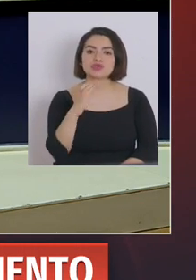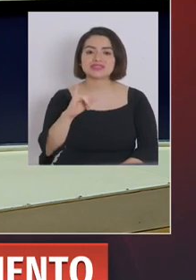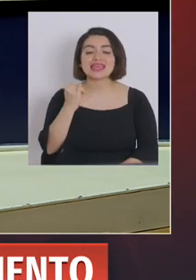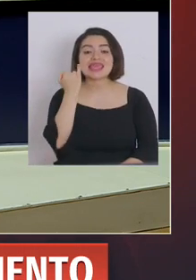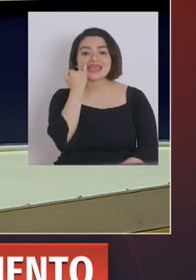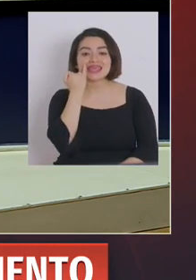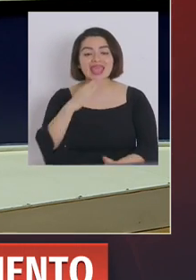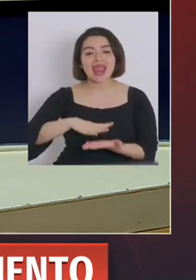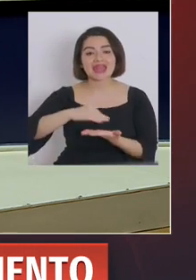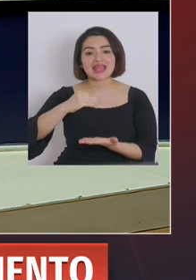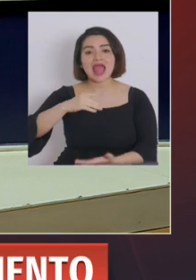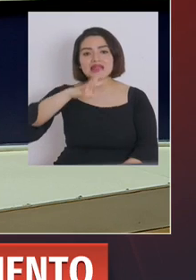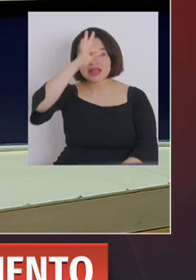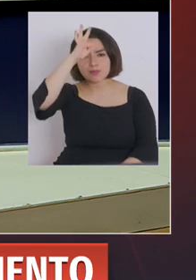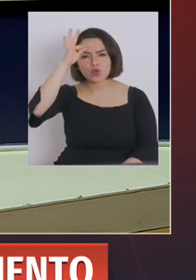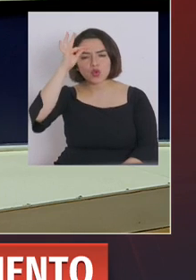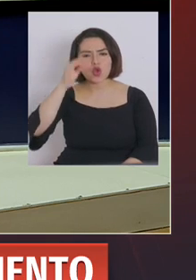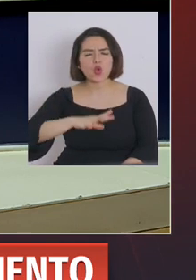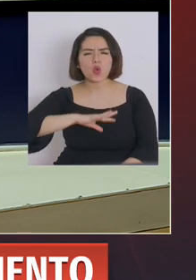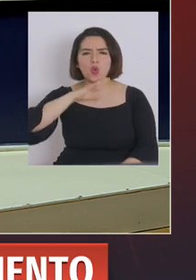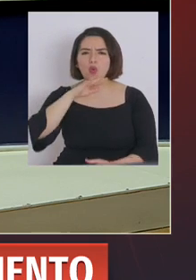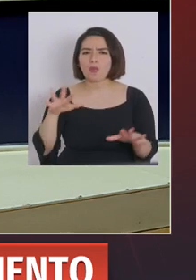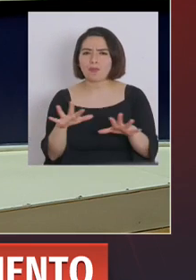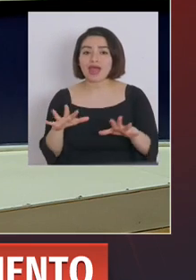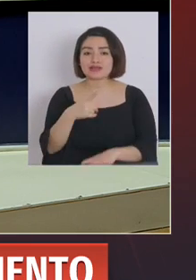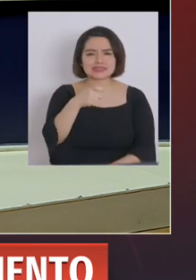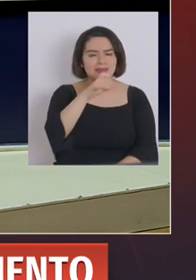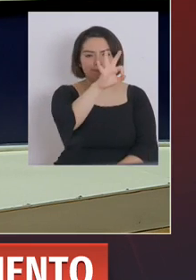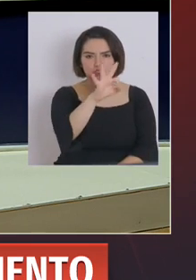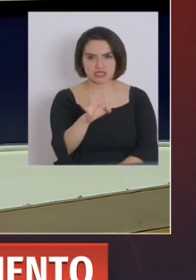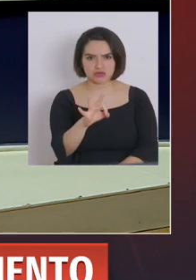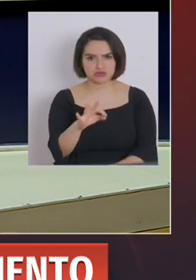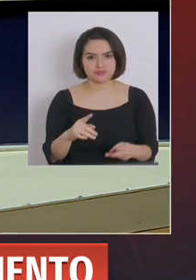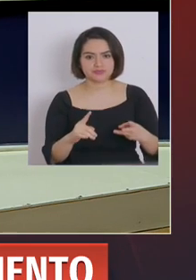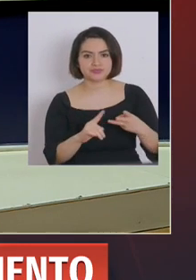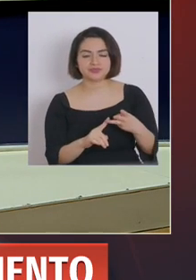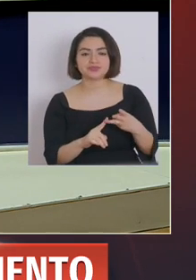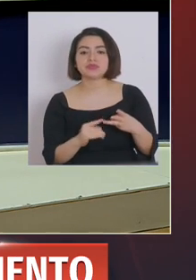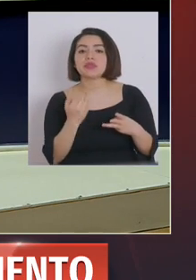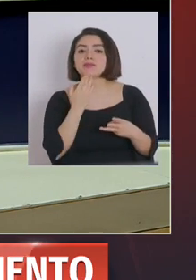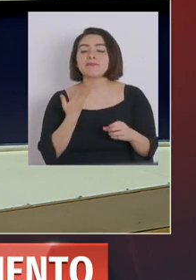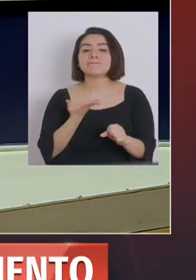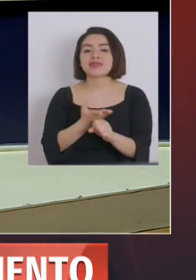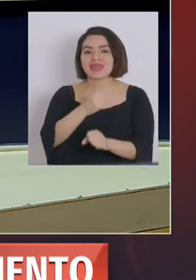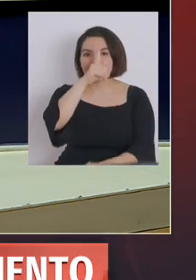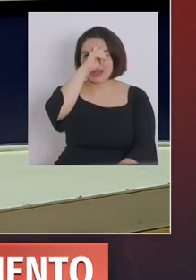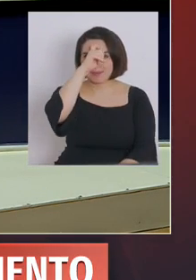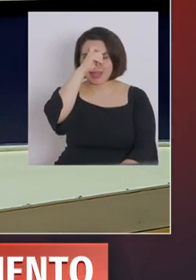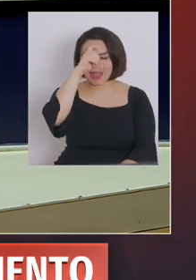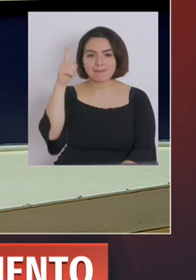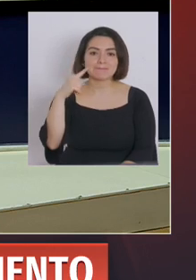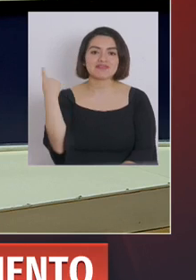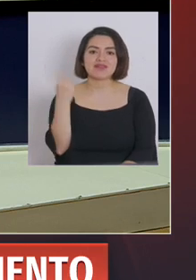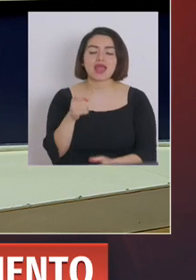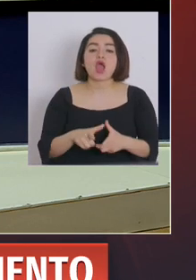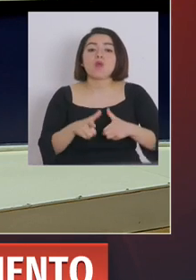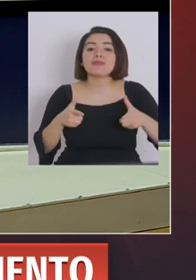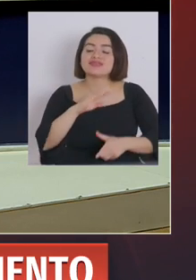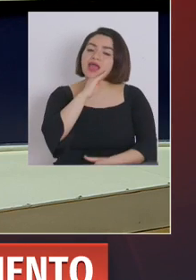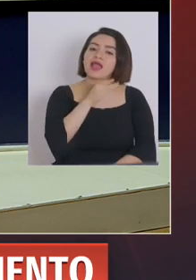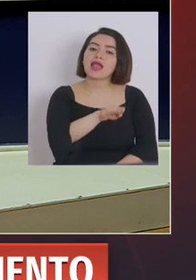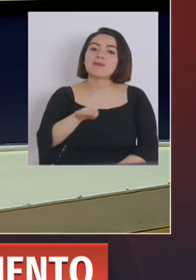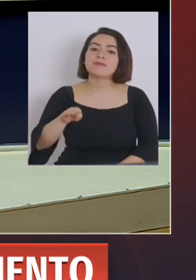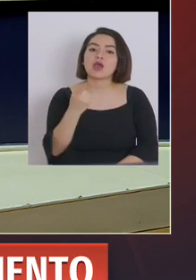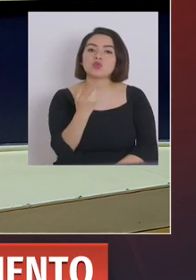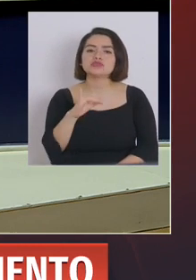Arica y Temuco están ocupadas en 100%. Y respecto a lo que se le pedido a las clínicas privadas que aumenten el porcentaje de camas UCI,